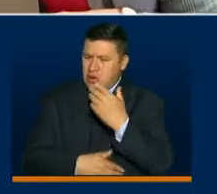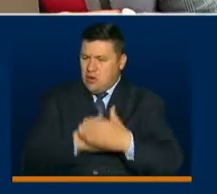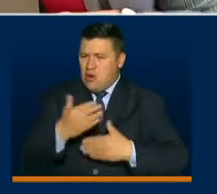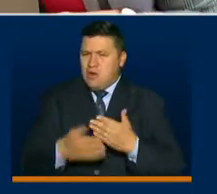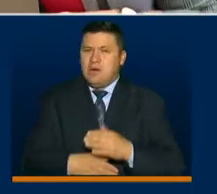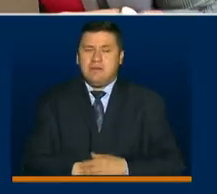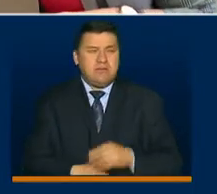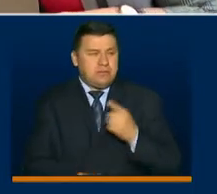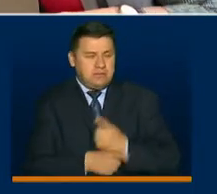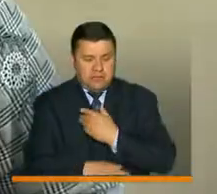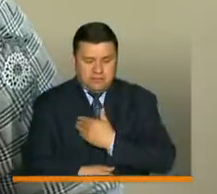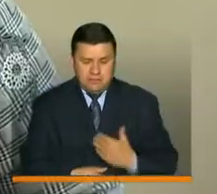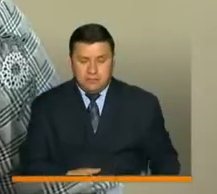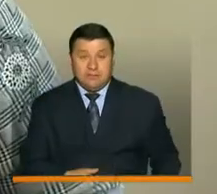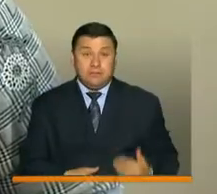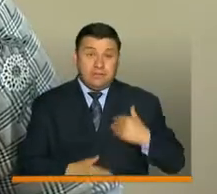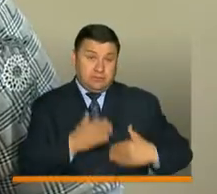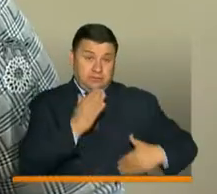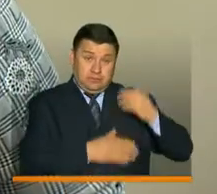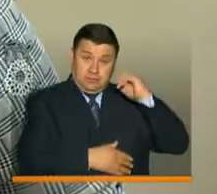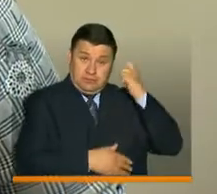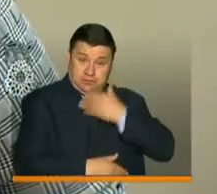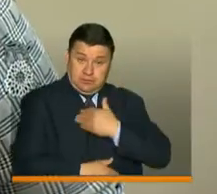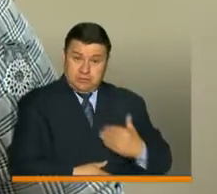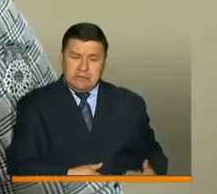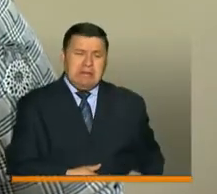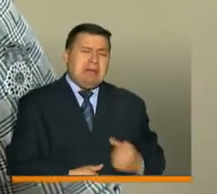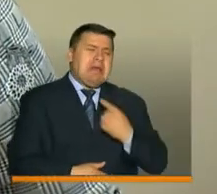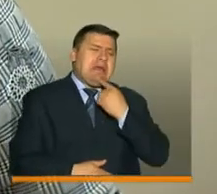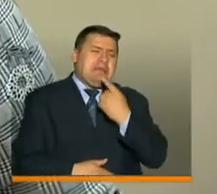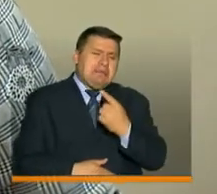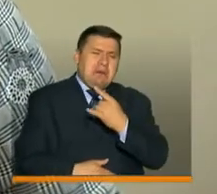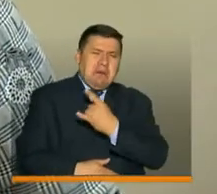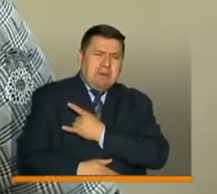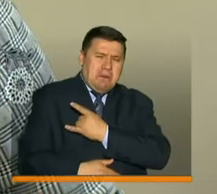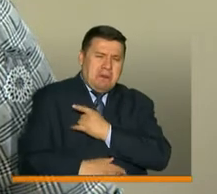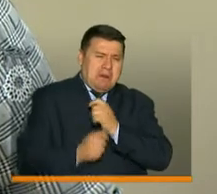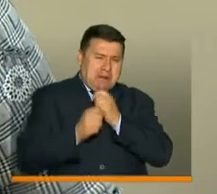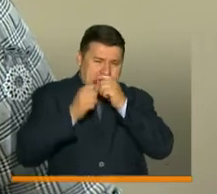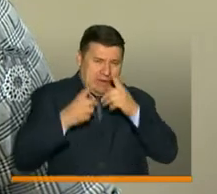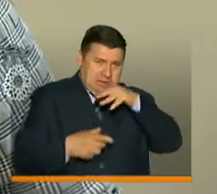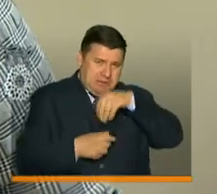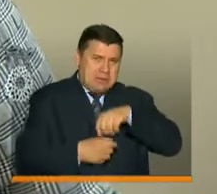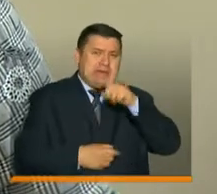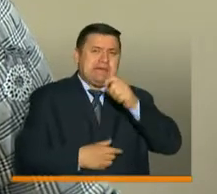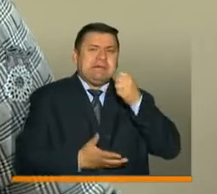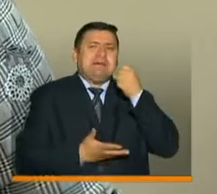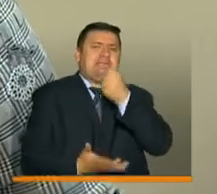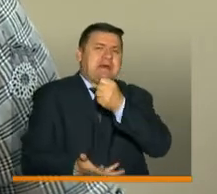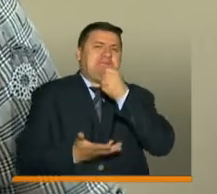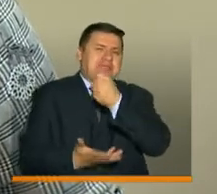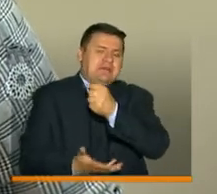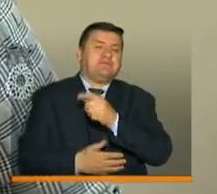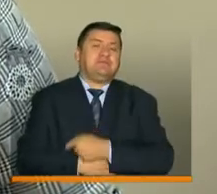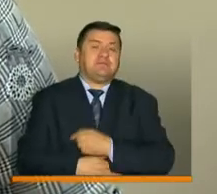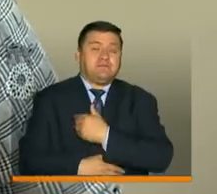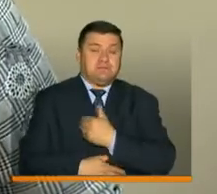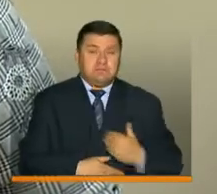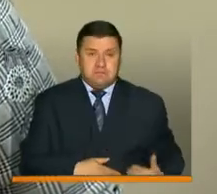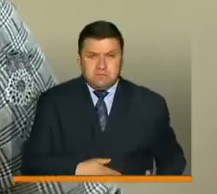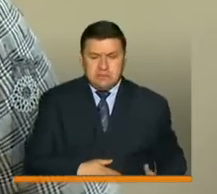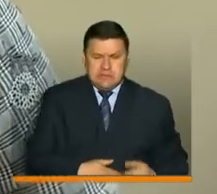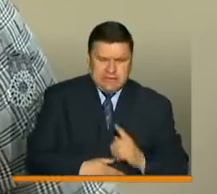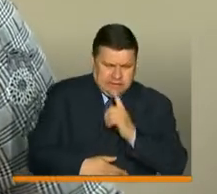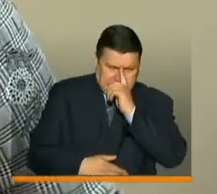proceso. Correcto, presidente. Cuando inició el gobierno, hablábamos que la educación superior pública requería recursos adicionales y el presidente